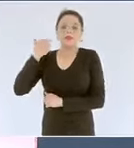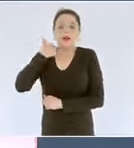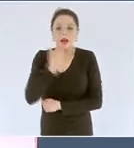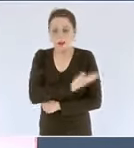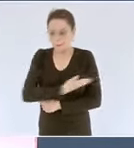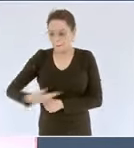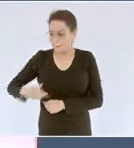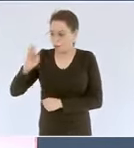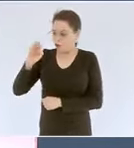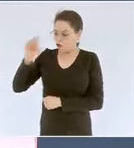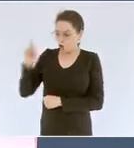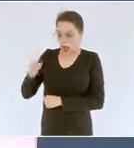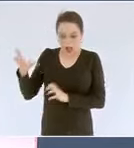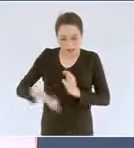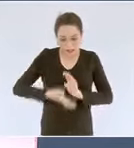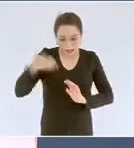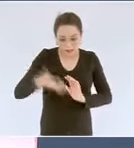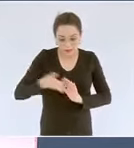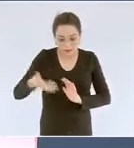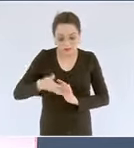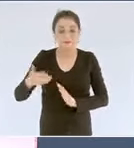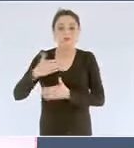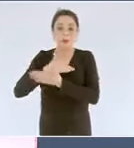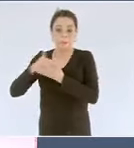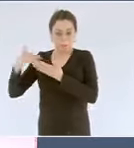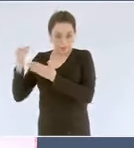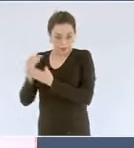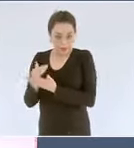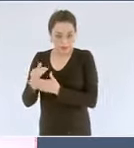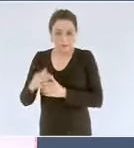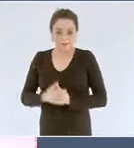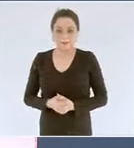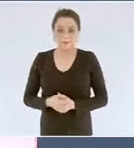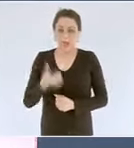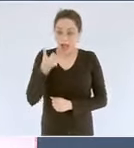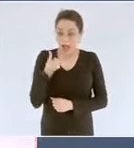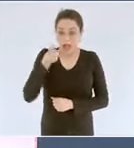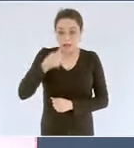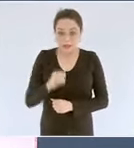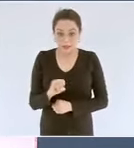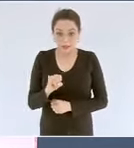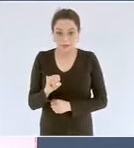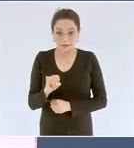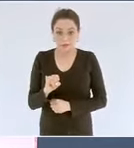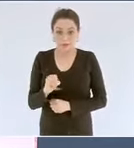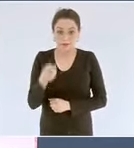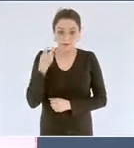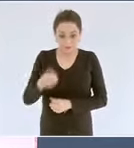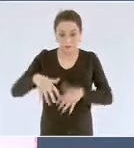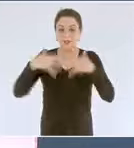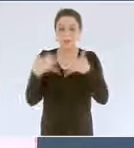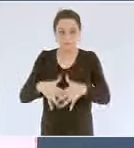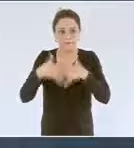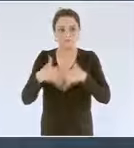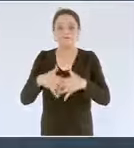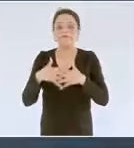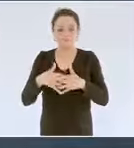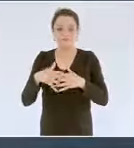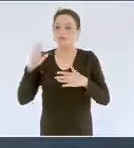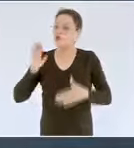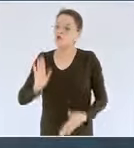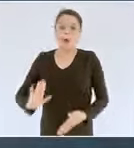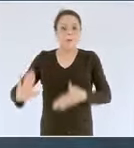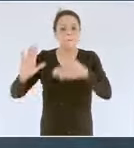con esta producción moderada cumpliremos el compromiso de